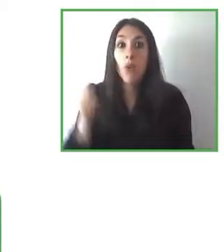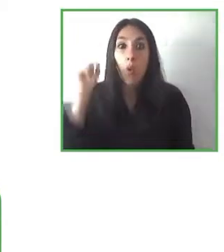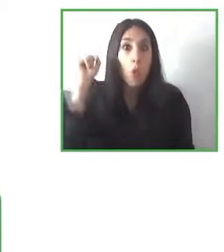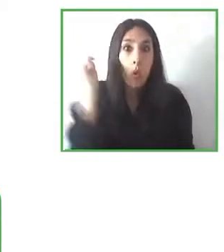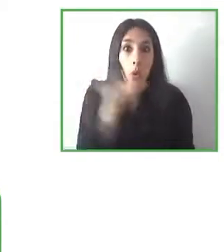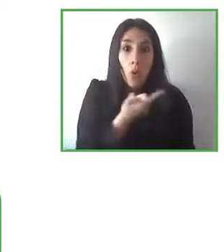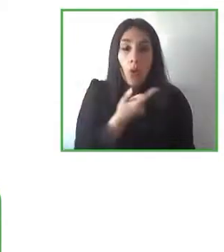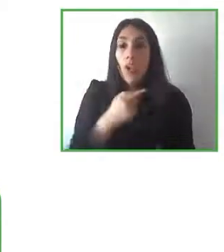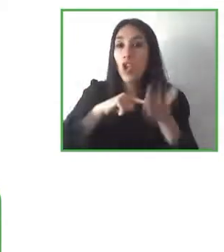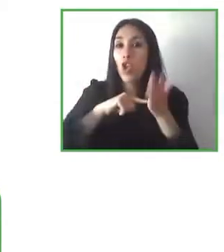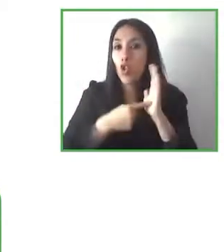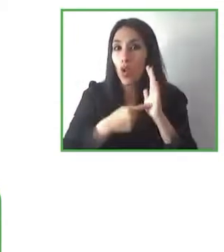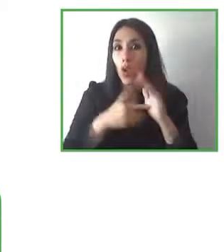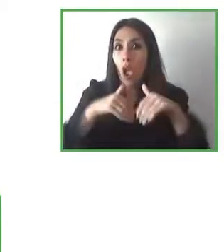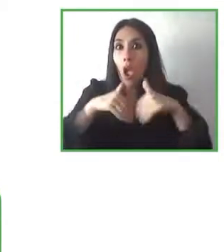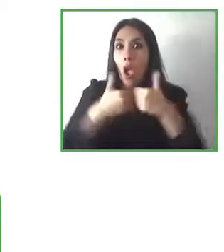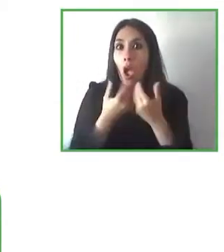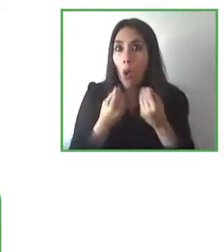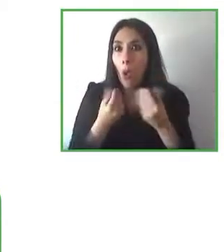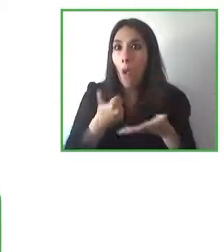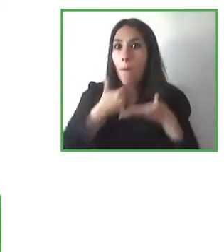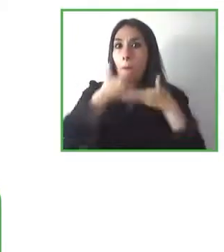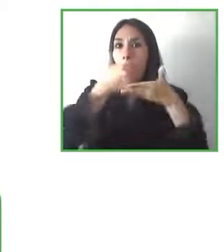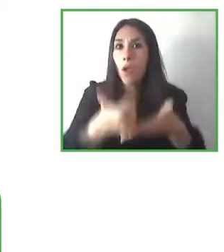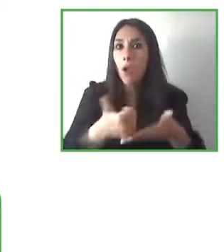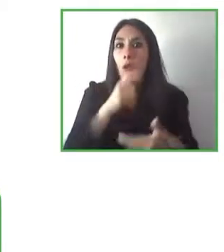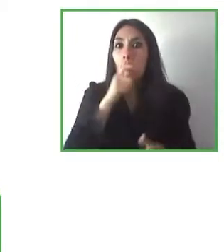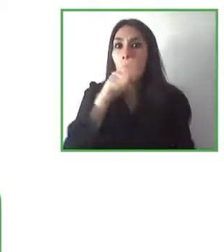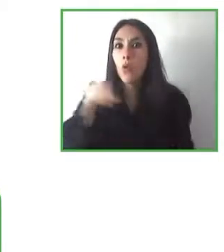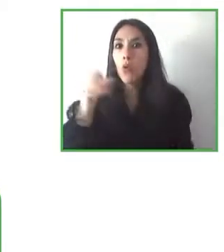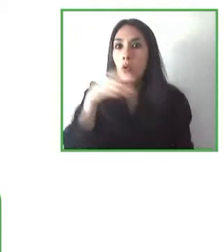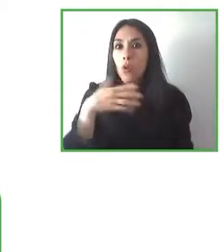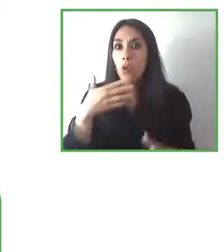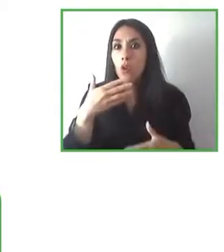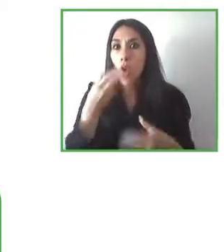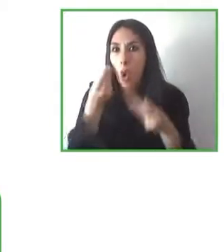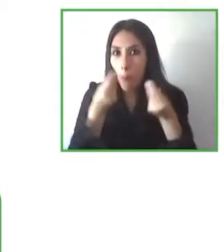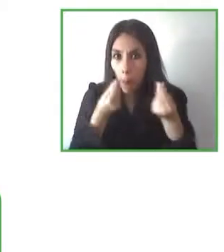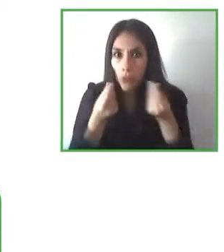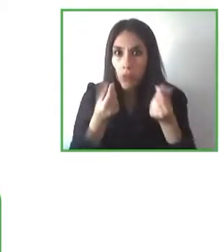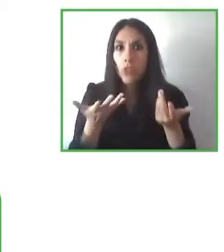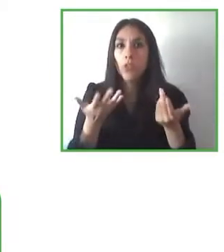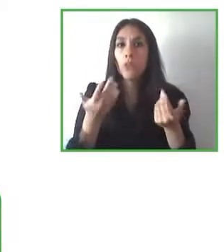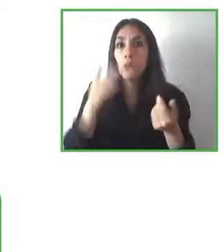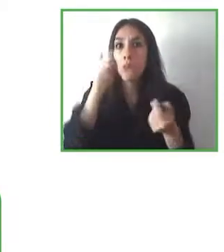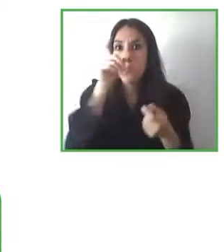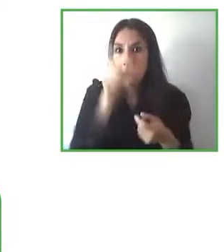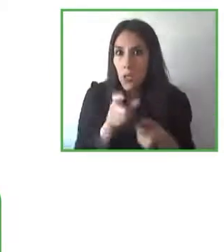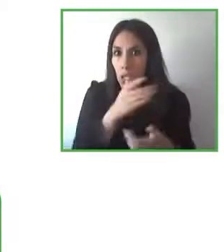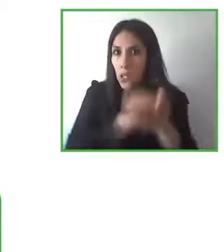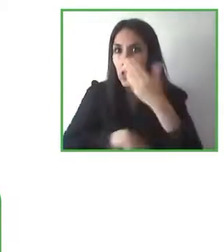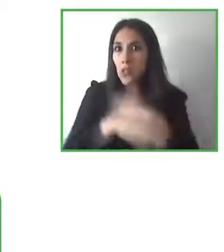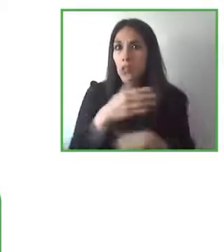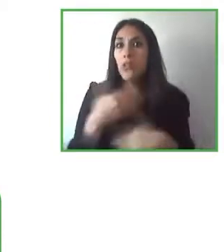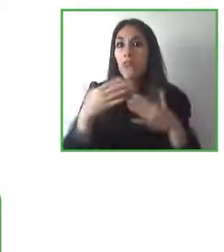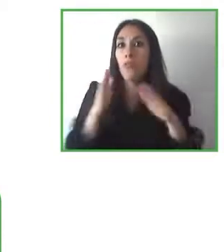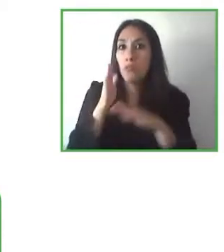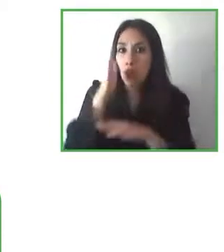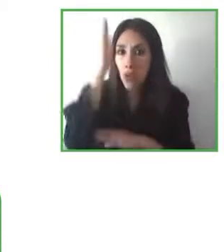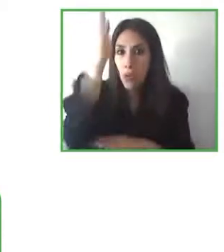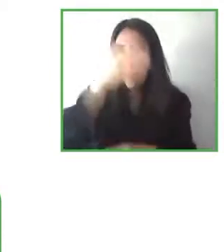de vida de las personas con discapacidad aunque luego realmente mejora la calidad de vida de un público mucho más amplio